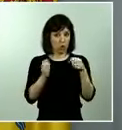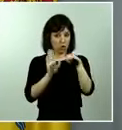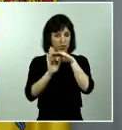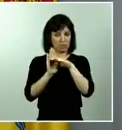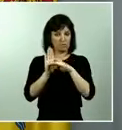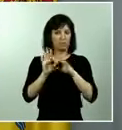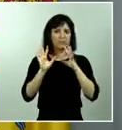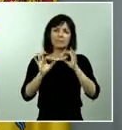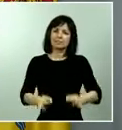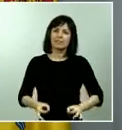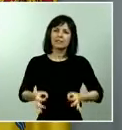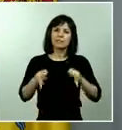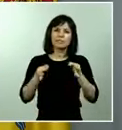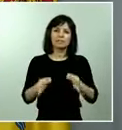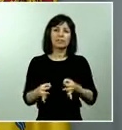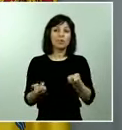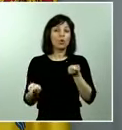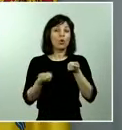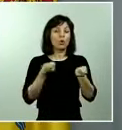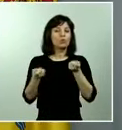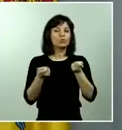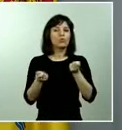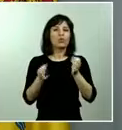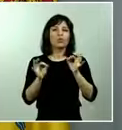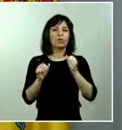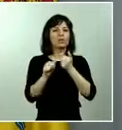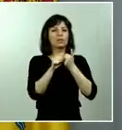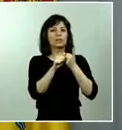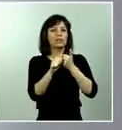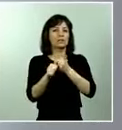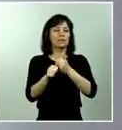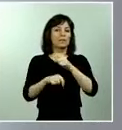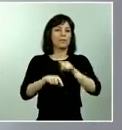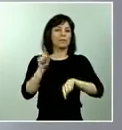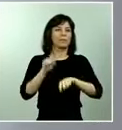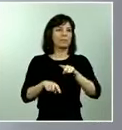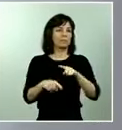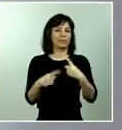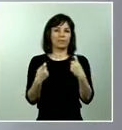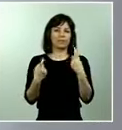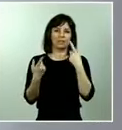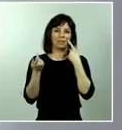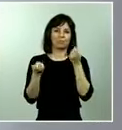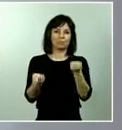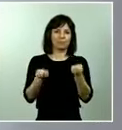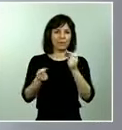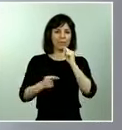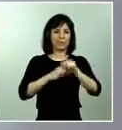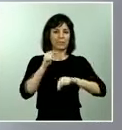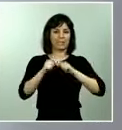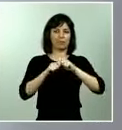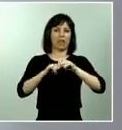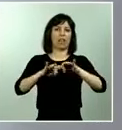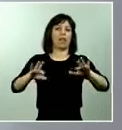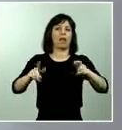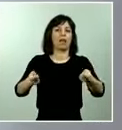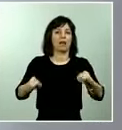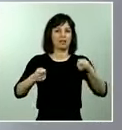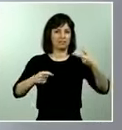obedece igualmente a la necesidad de controlar el virus y que el virus, que el coronavirus